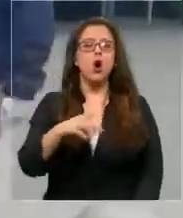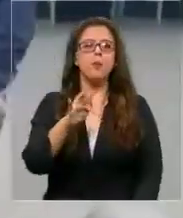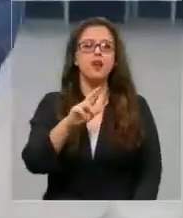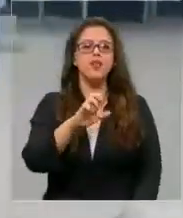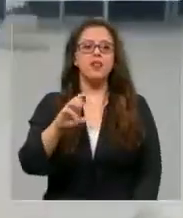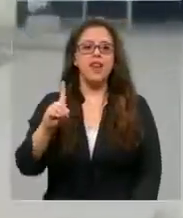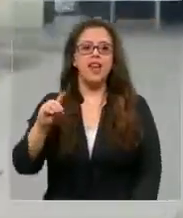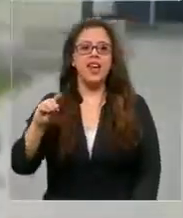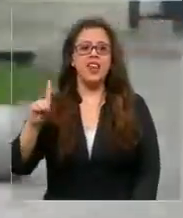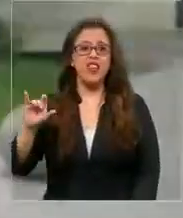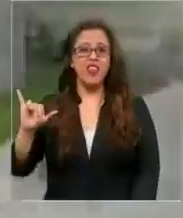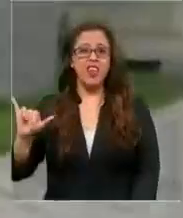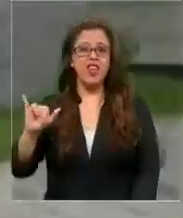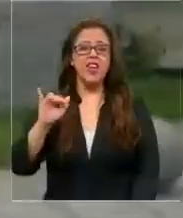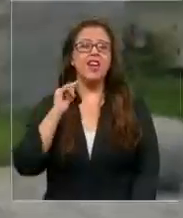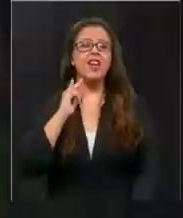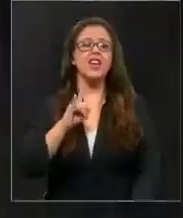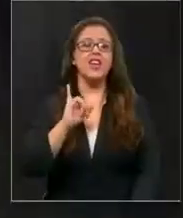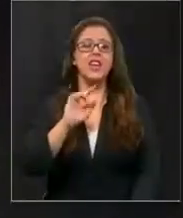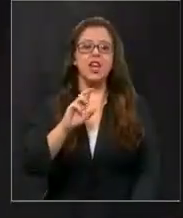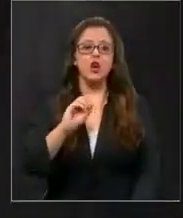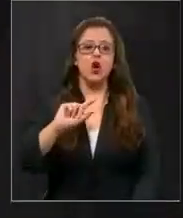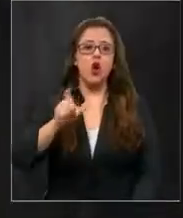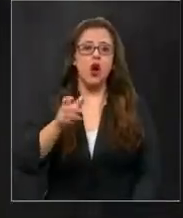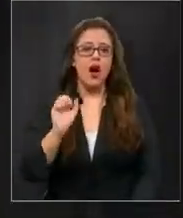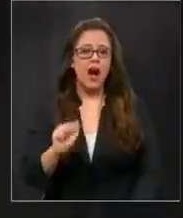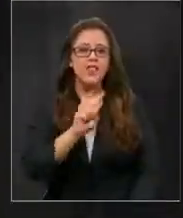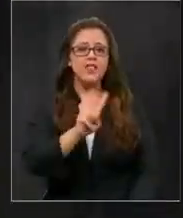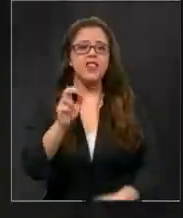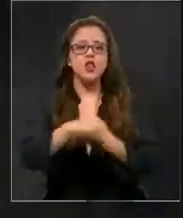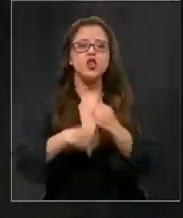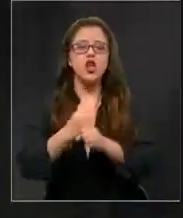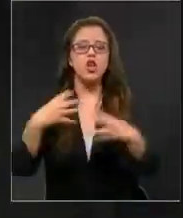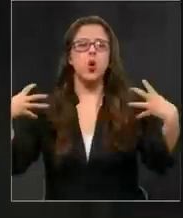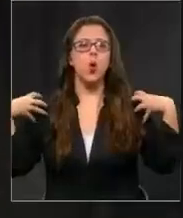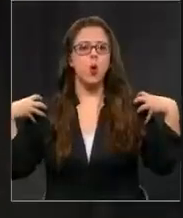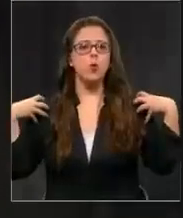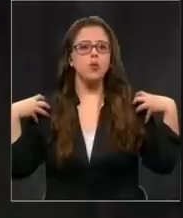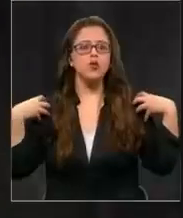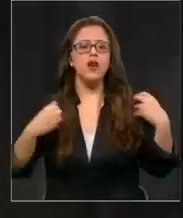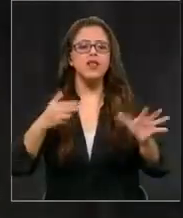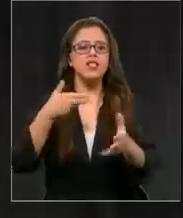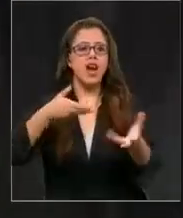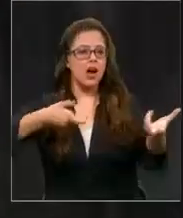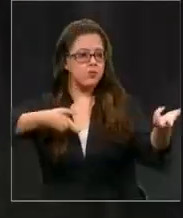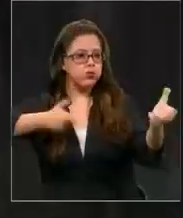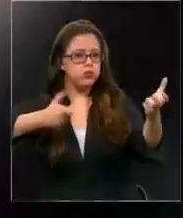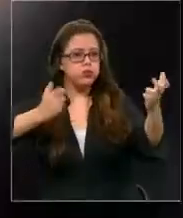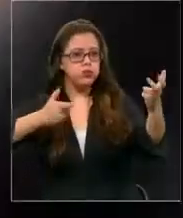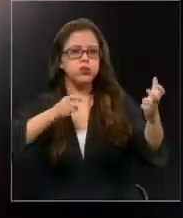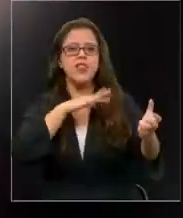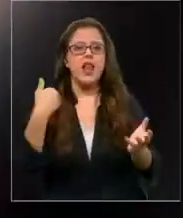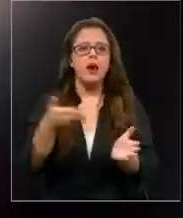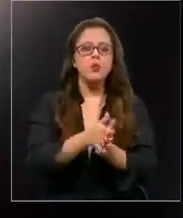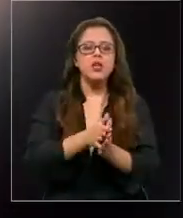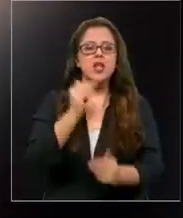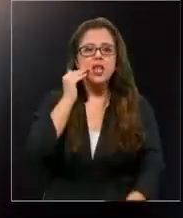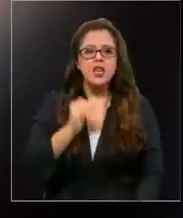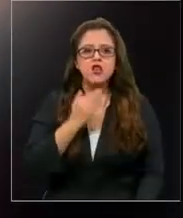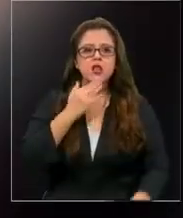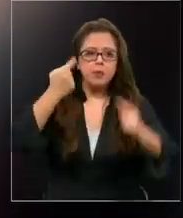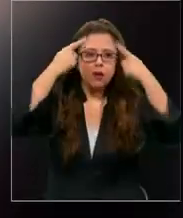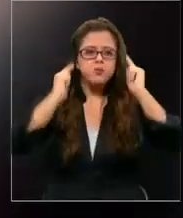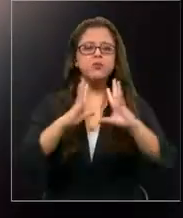22 años, quien es indicado como el único responsable de los disparos que cobraron la vida del pequeño Milan, y causaron además